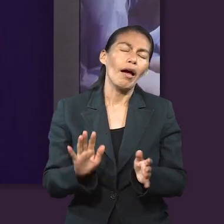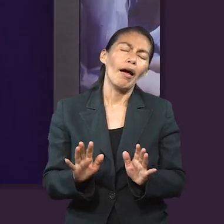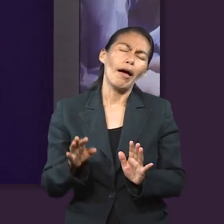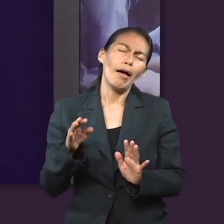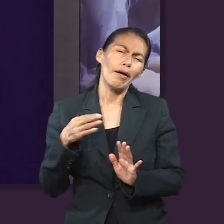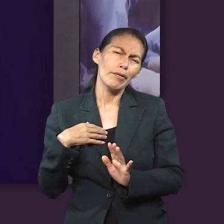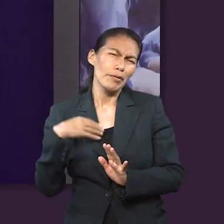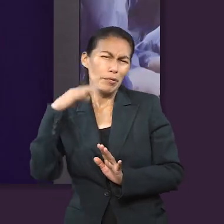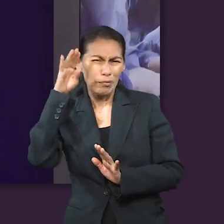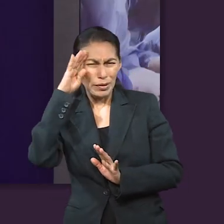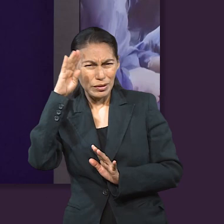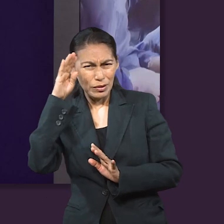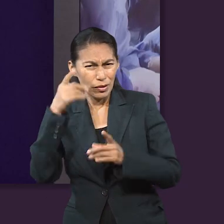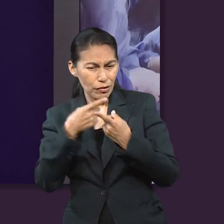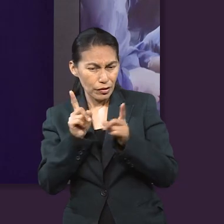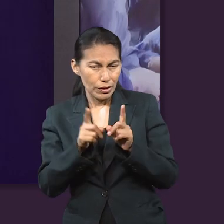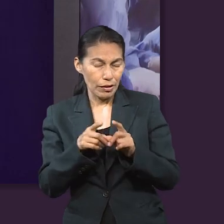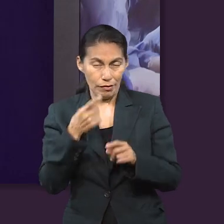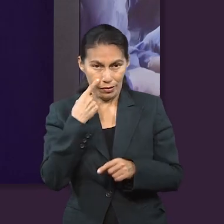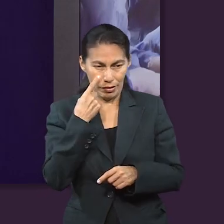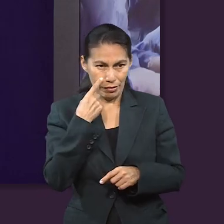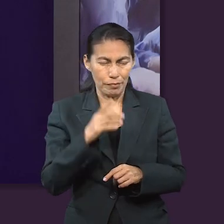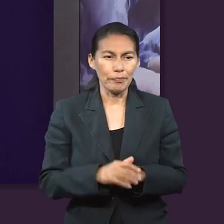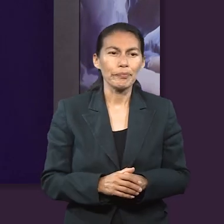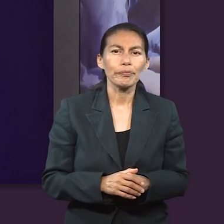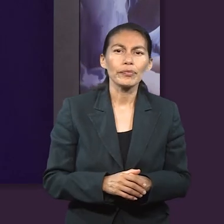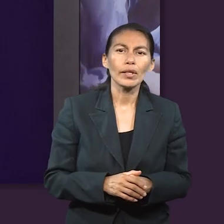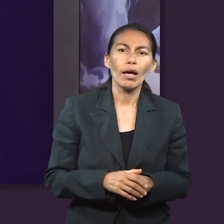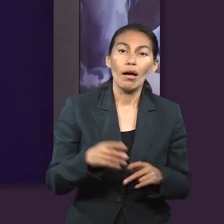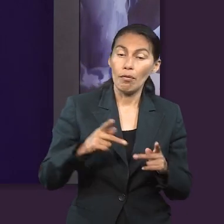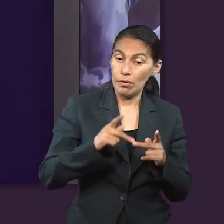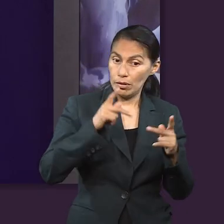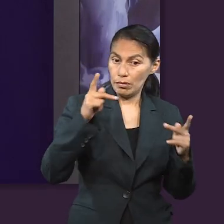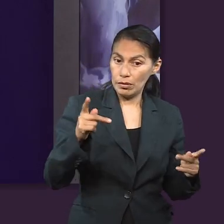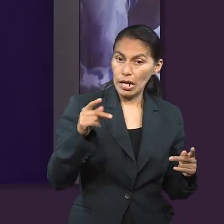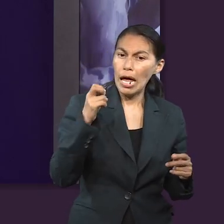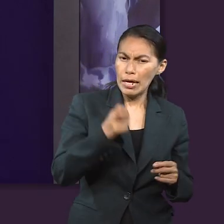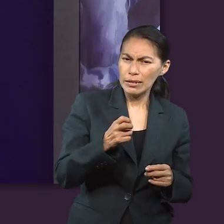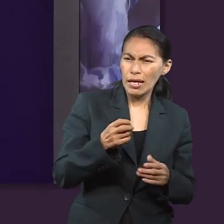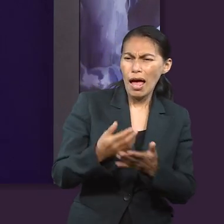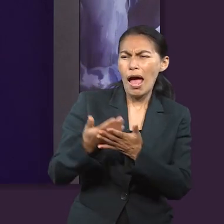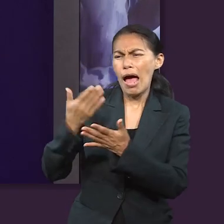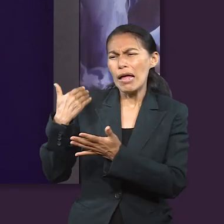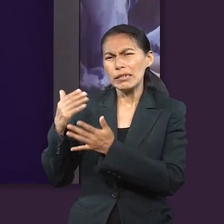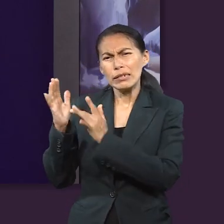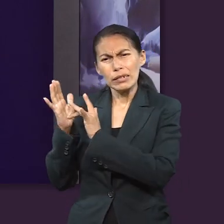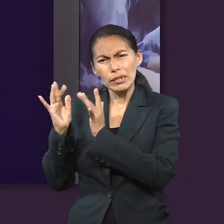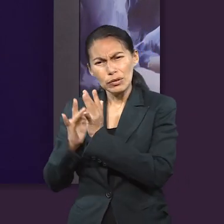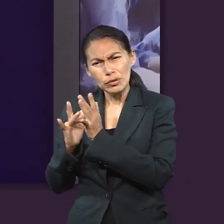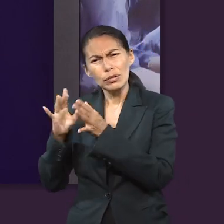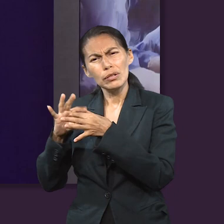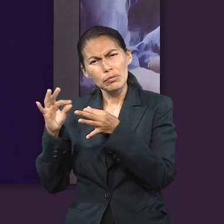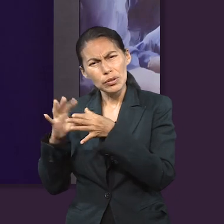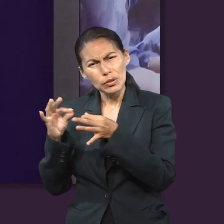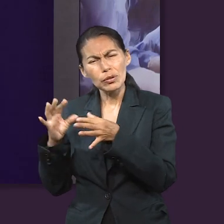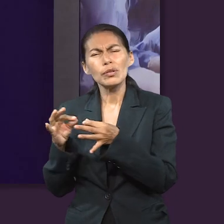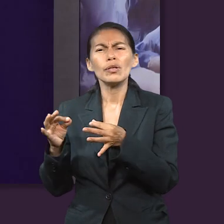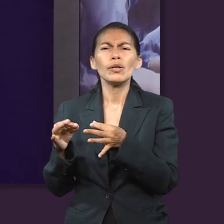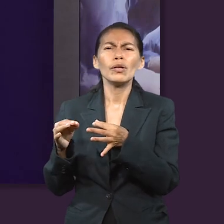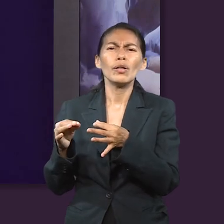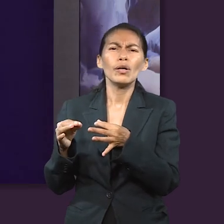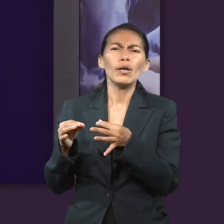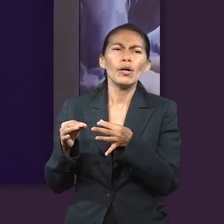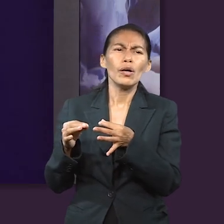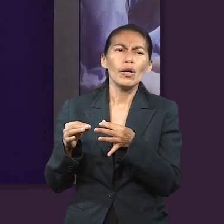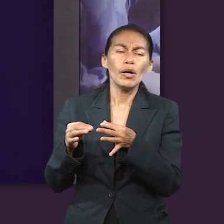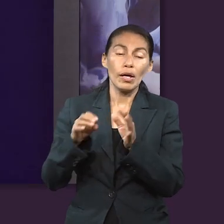enfoques un tanto distintos, ¿no? Sabemos que esta parábola fue mencionada por Jesús en el contexto de sus últimas